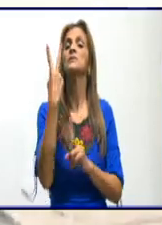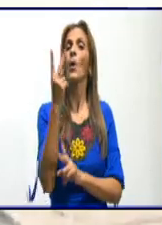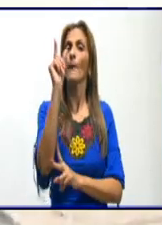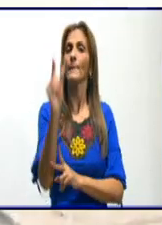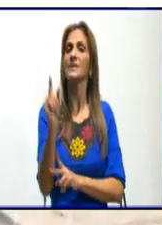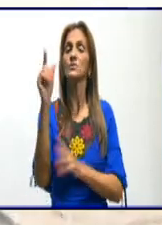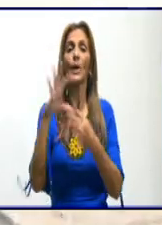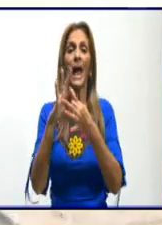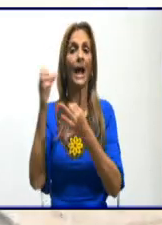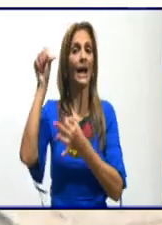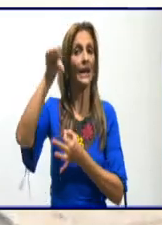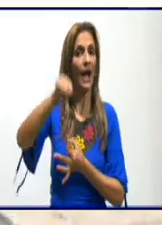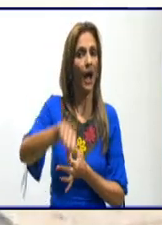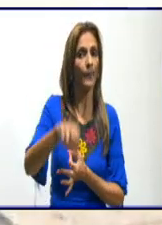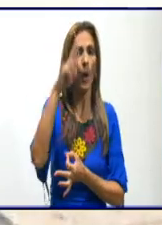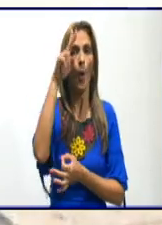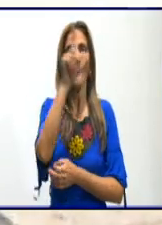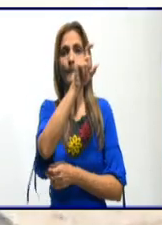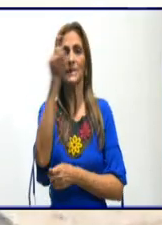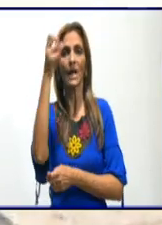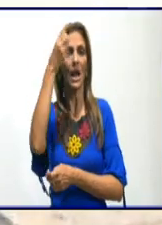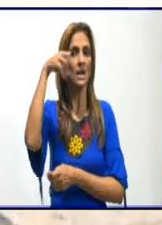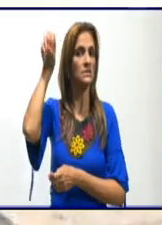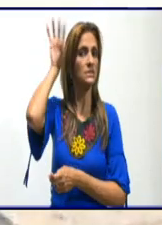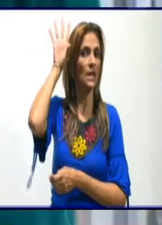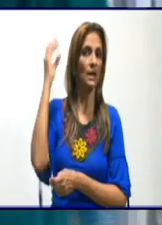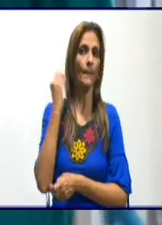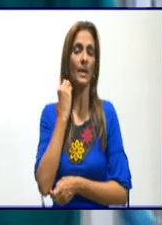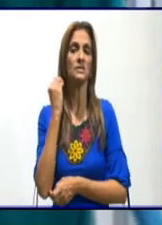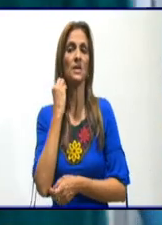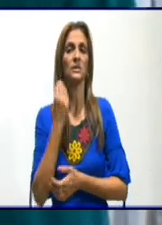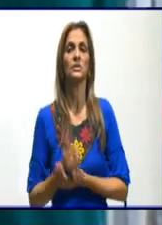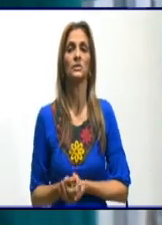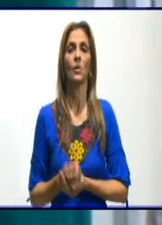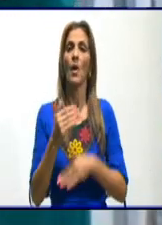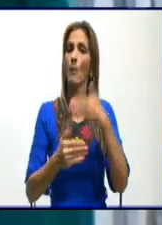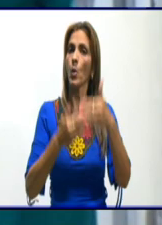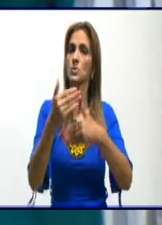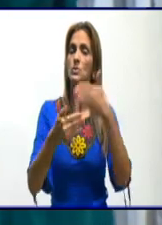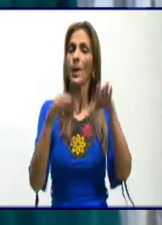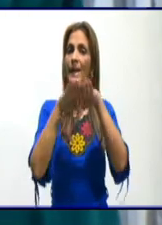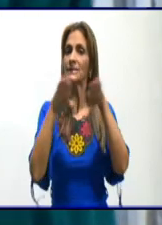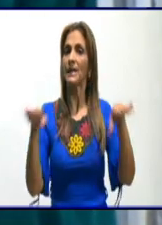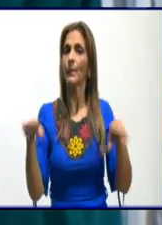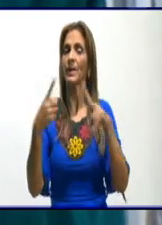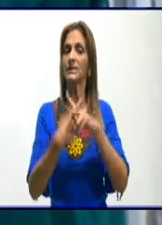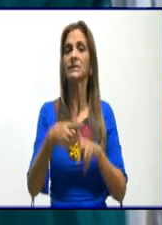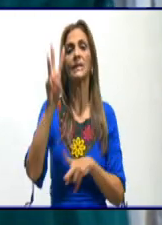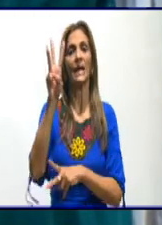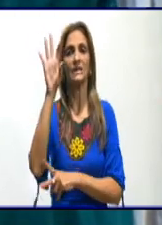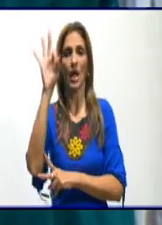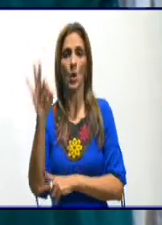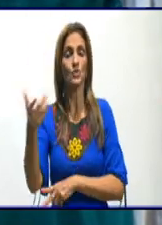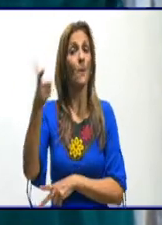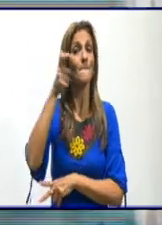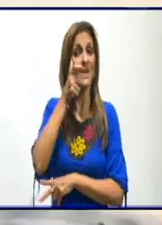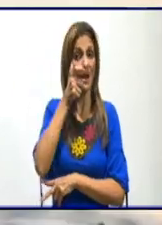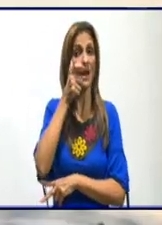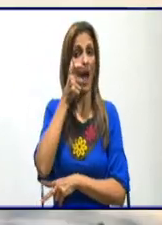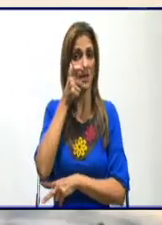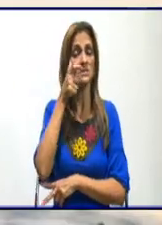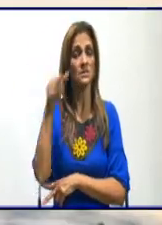reportados graves en el Hospital Sela Sánchez Manduley con evolución estable y 38 pacientes en vigilancia intensiva.